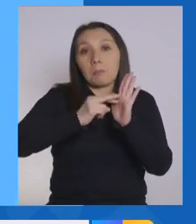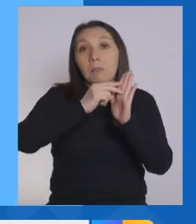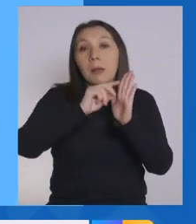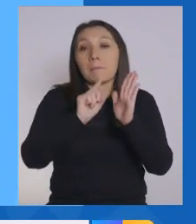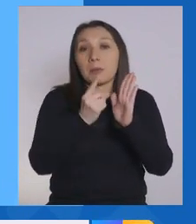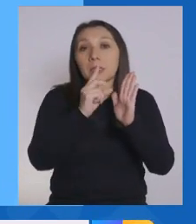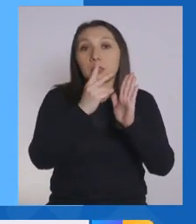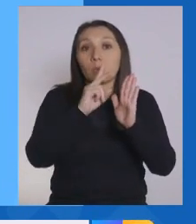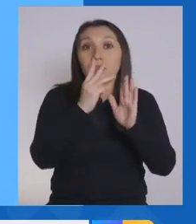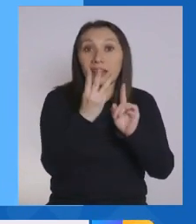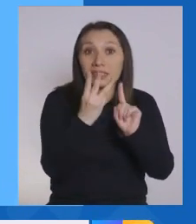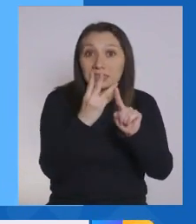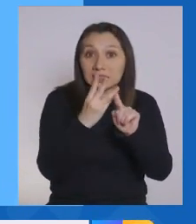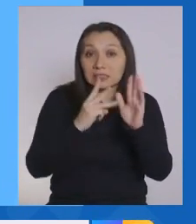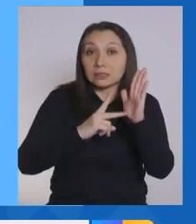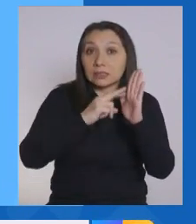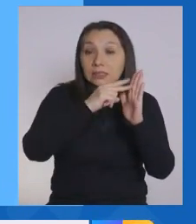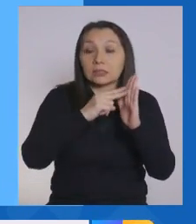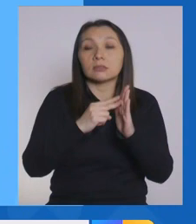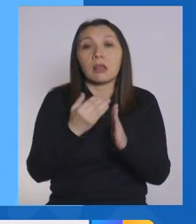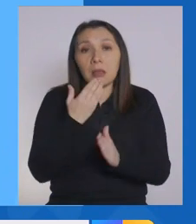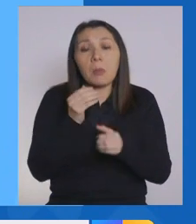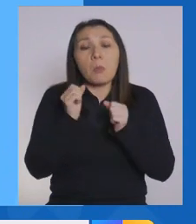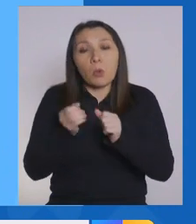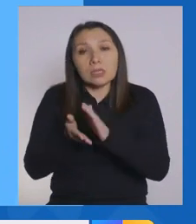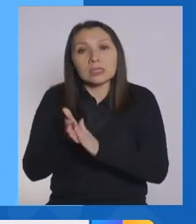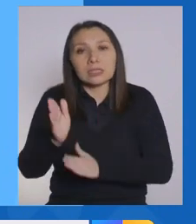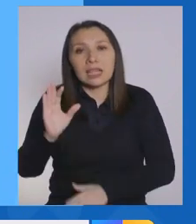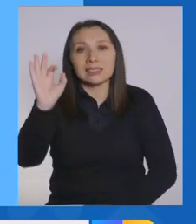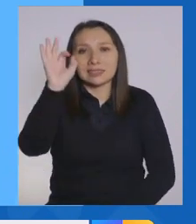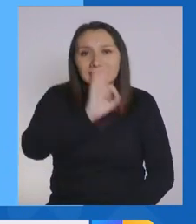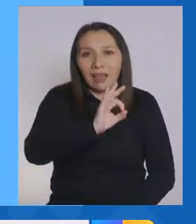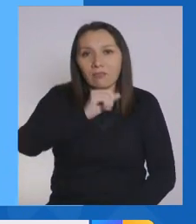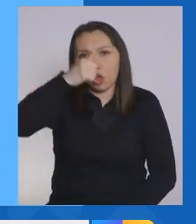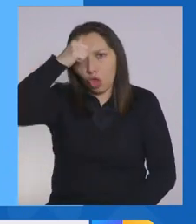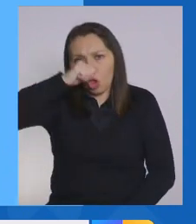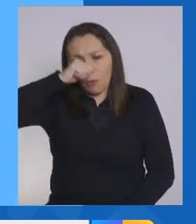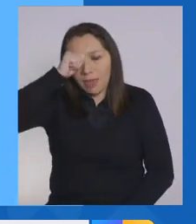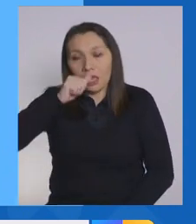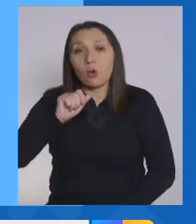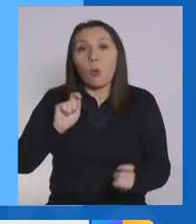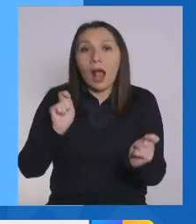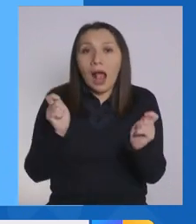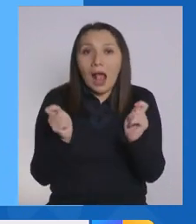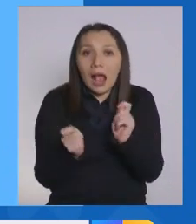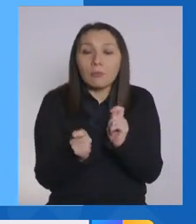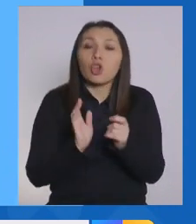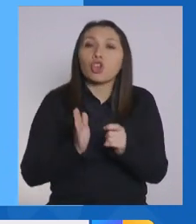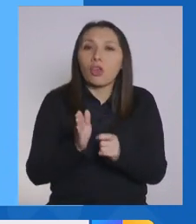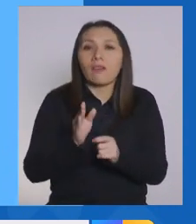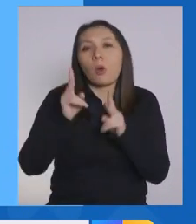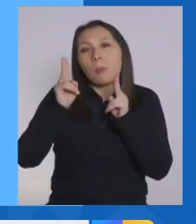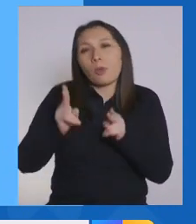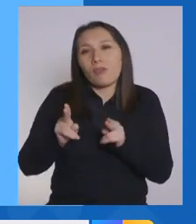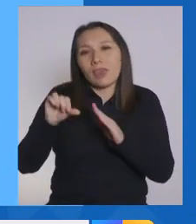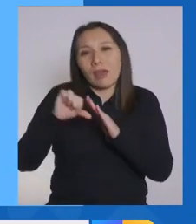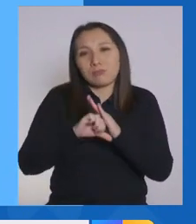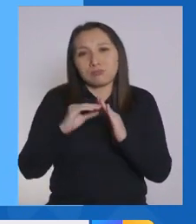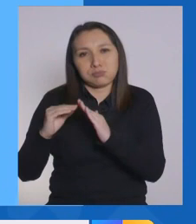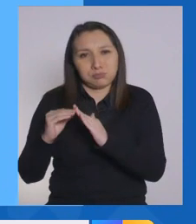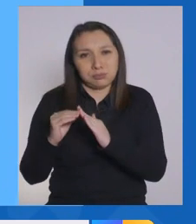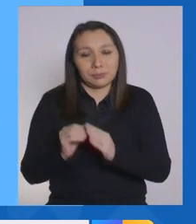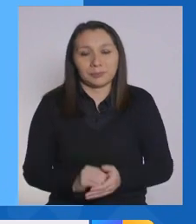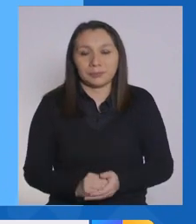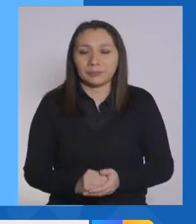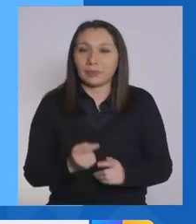van a poder salir incluso los sábados y domingos, que son los que en transición todavía se encuentran en cuarentena.